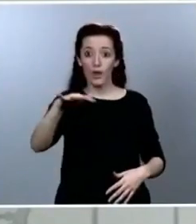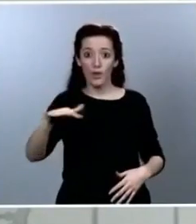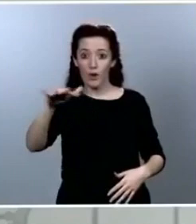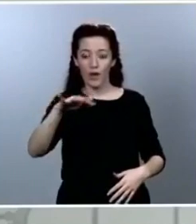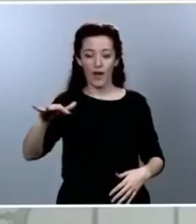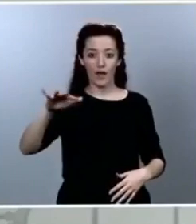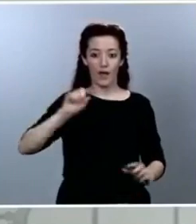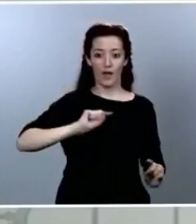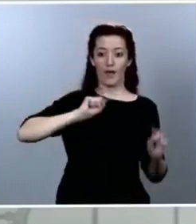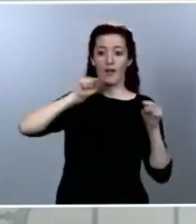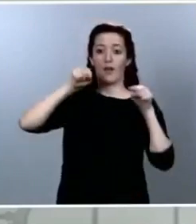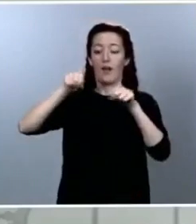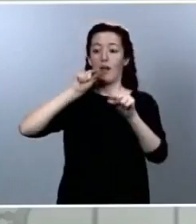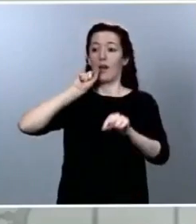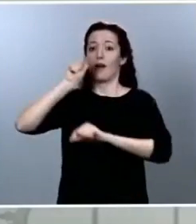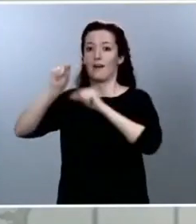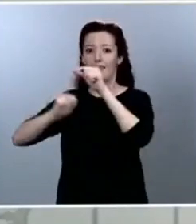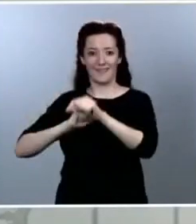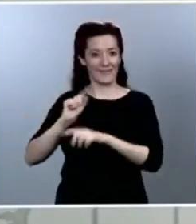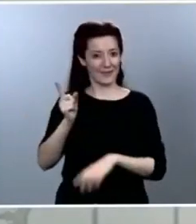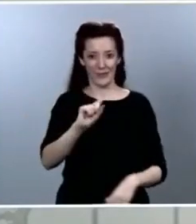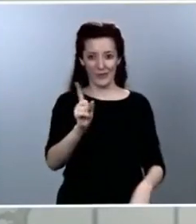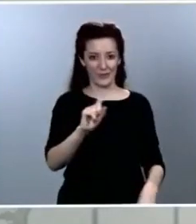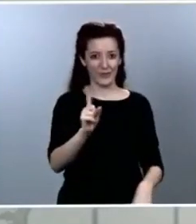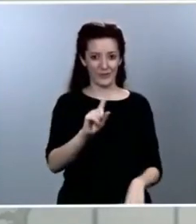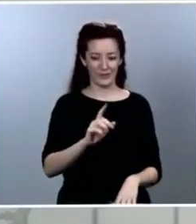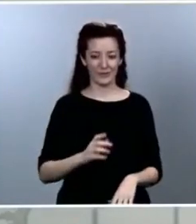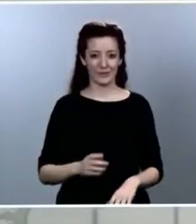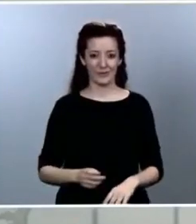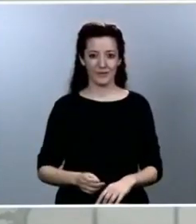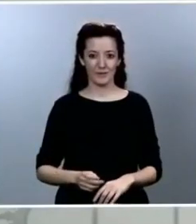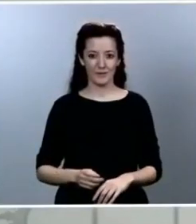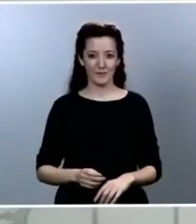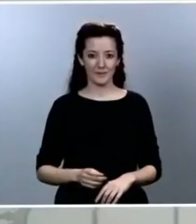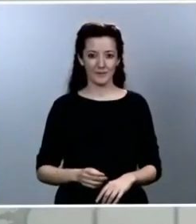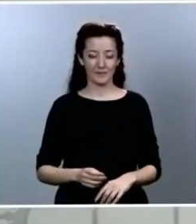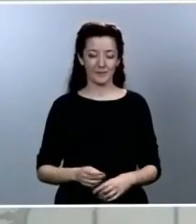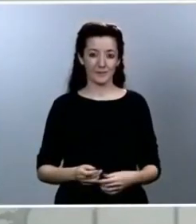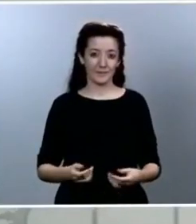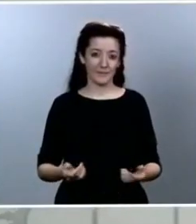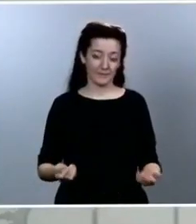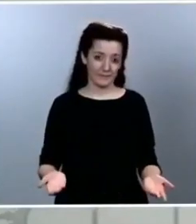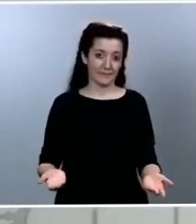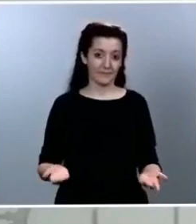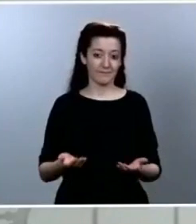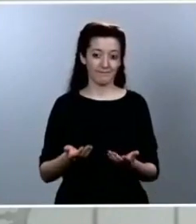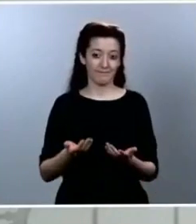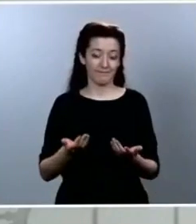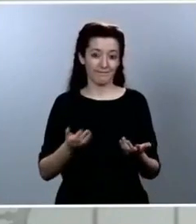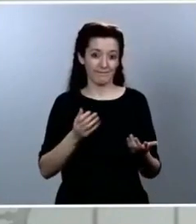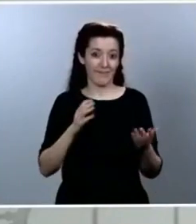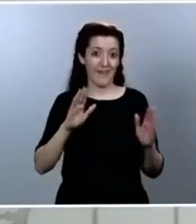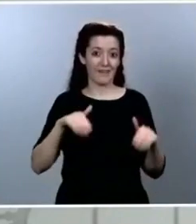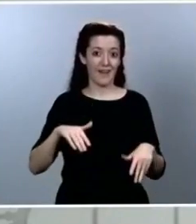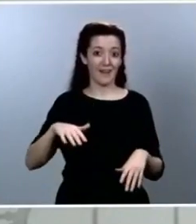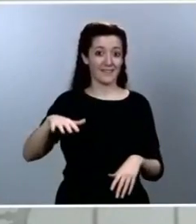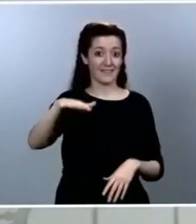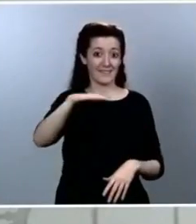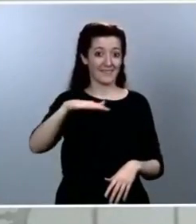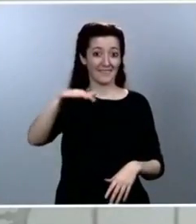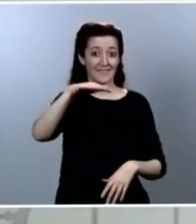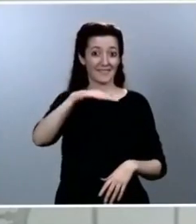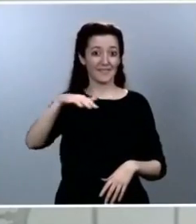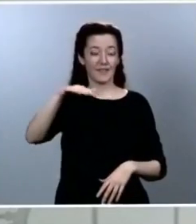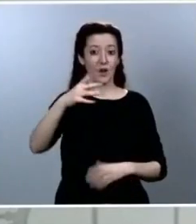Porque, efectivamente, eso significa que son poblaciones que, desgraciadamente, van a ser más vulnerables si vuelve una ola.